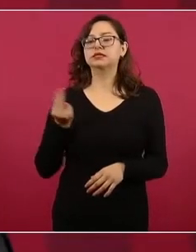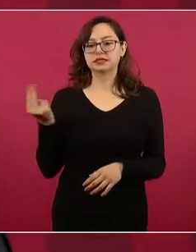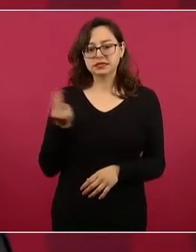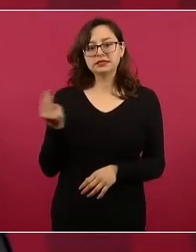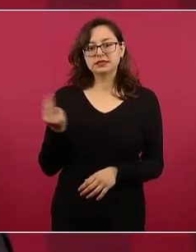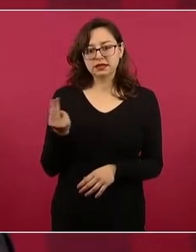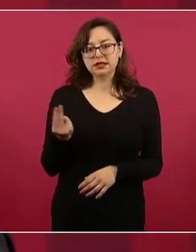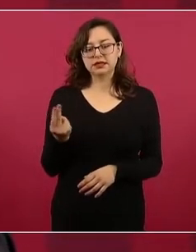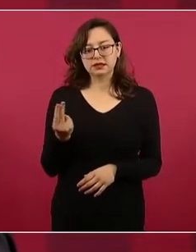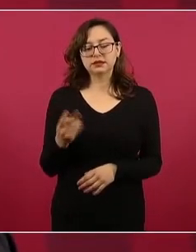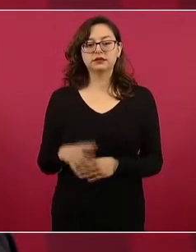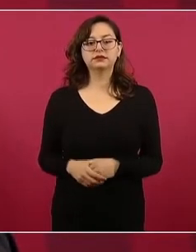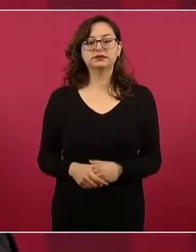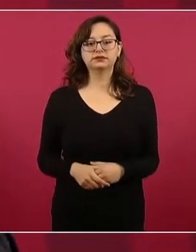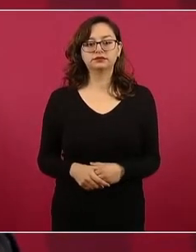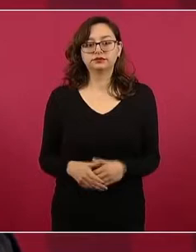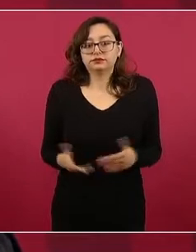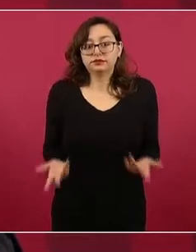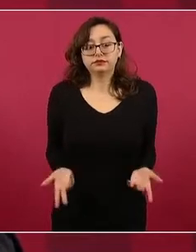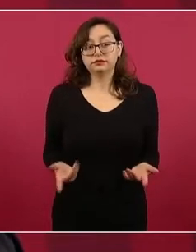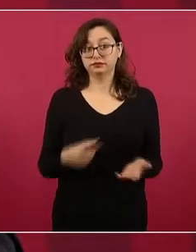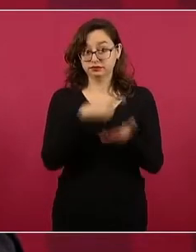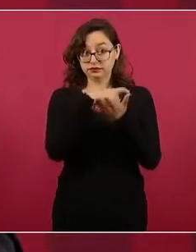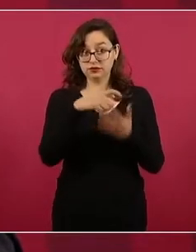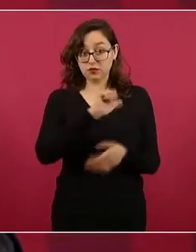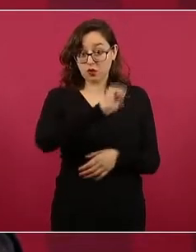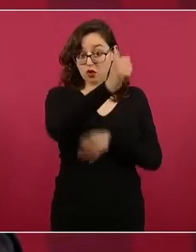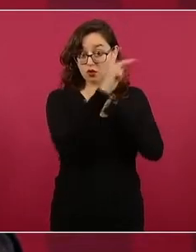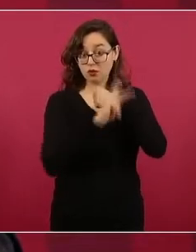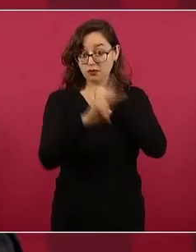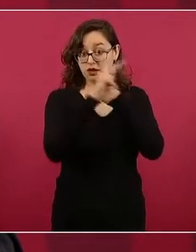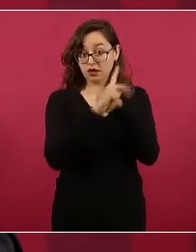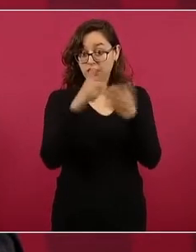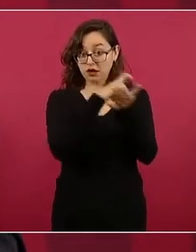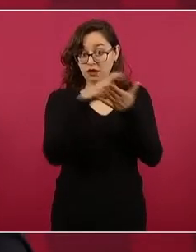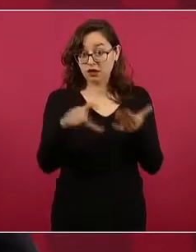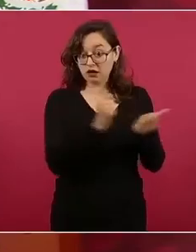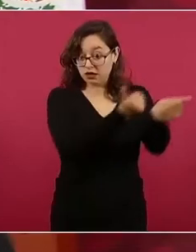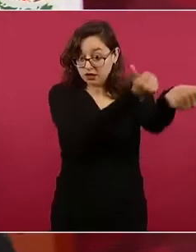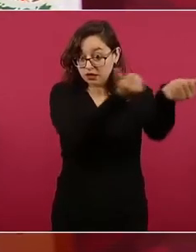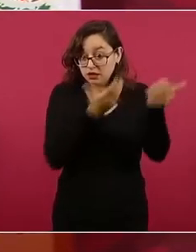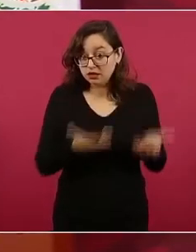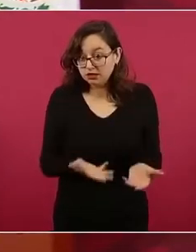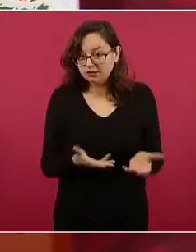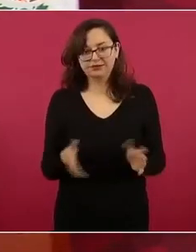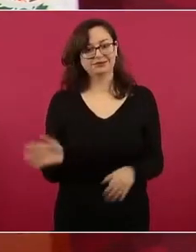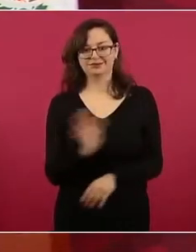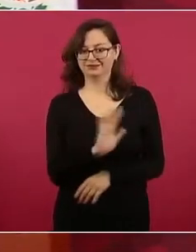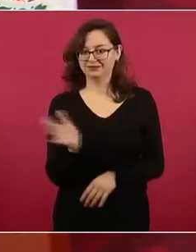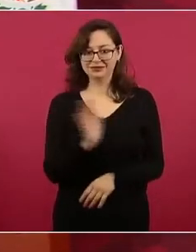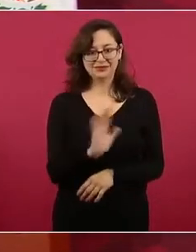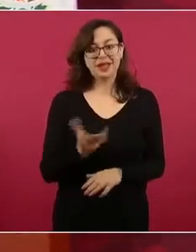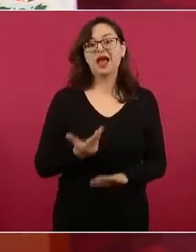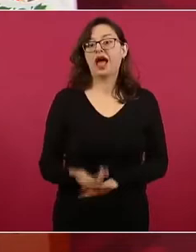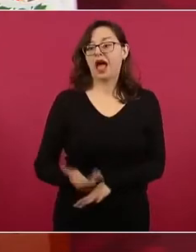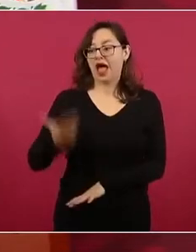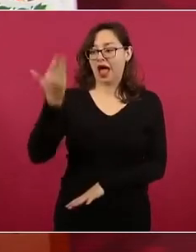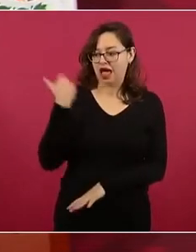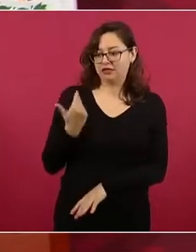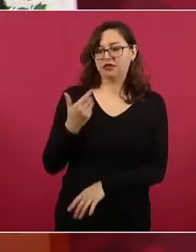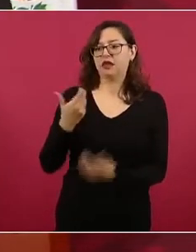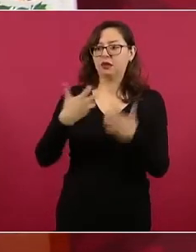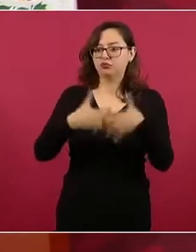importando, porque las plantas que habían quedado abandonadas de